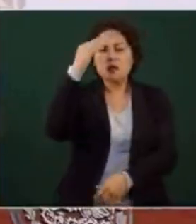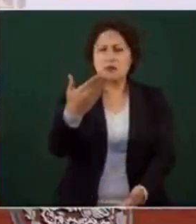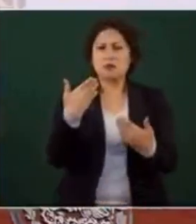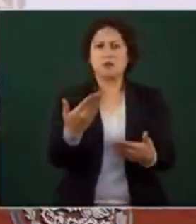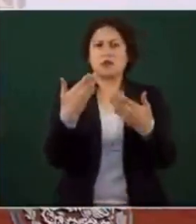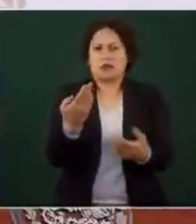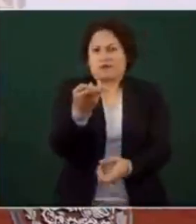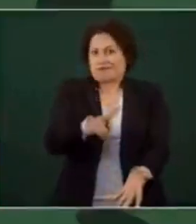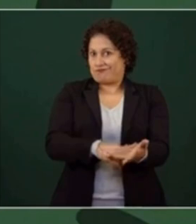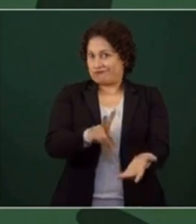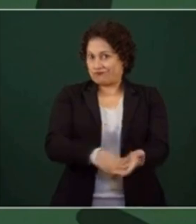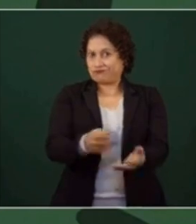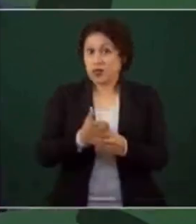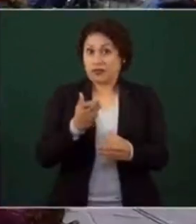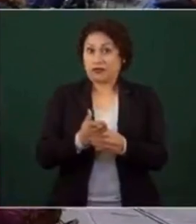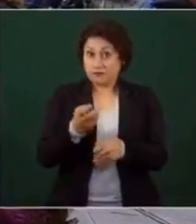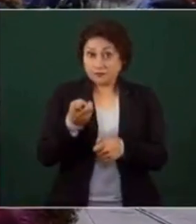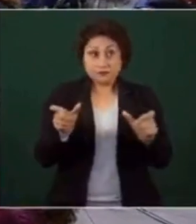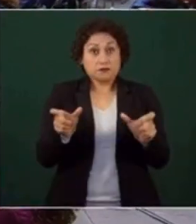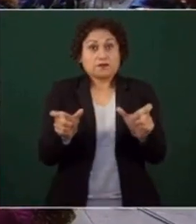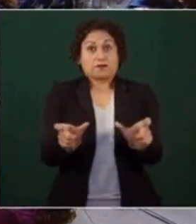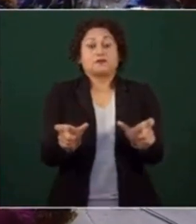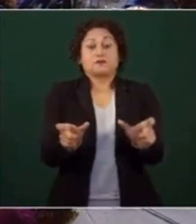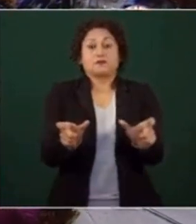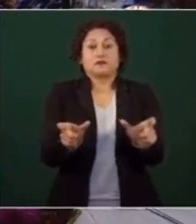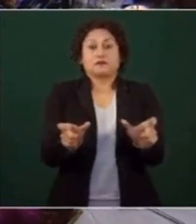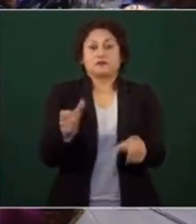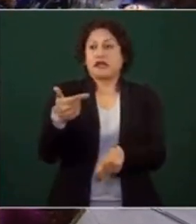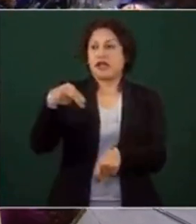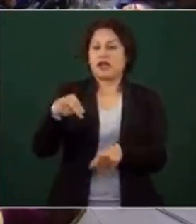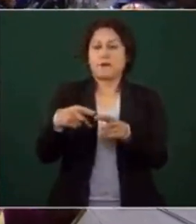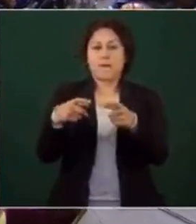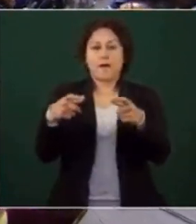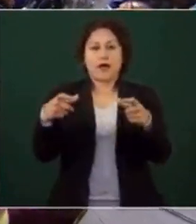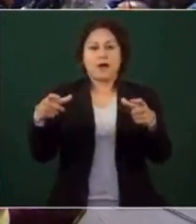vale más que sobren, que no falten.